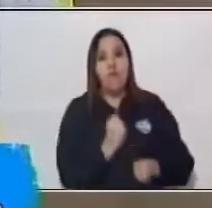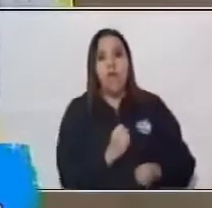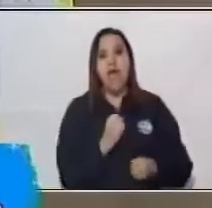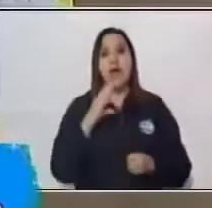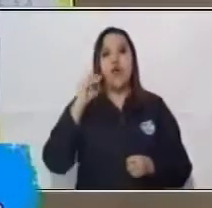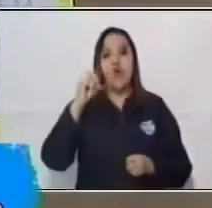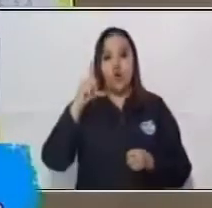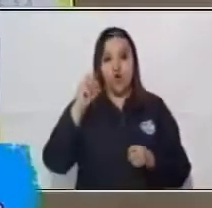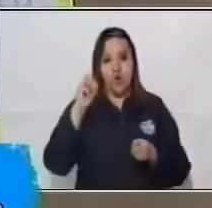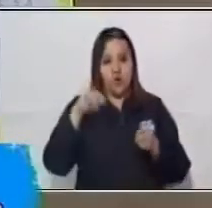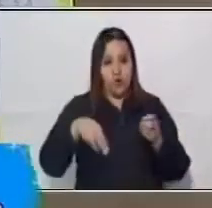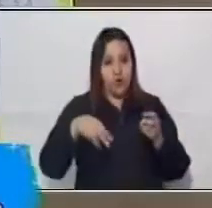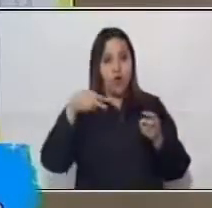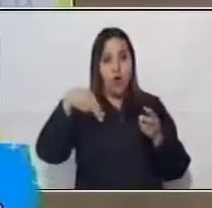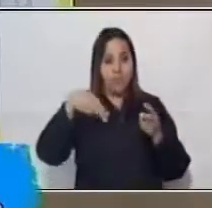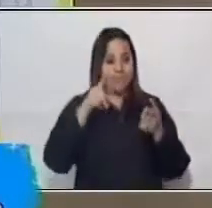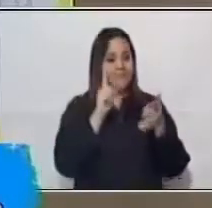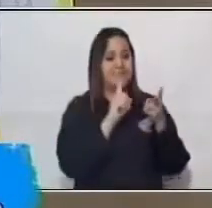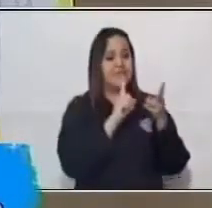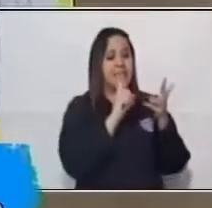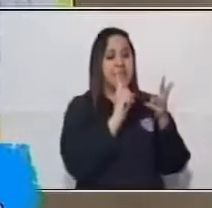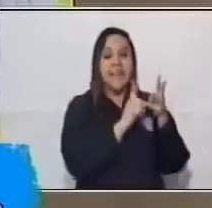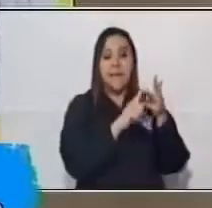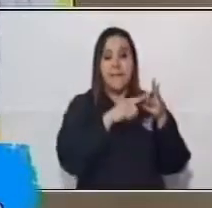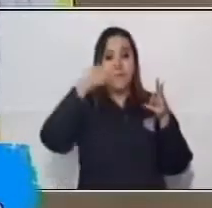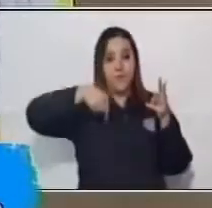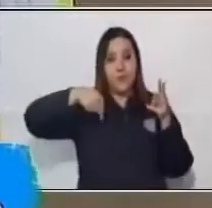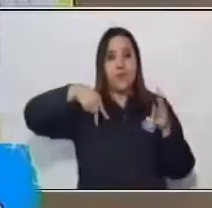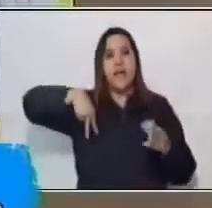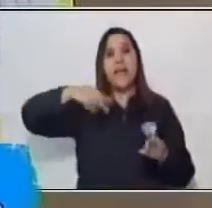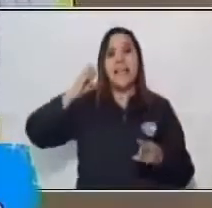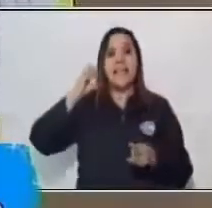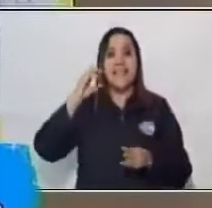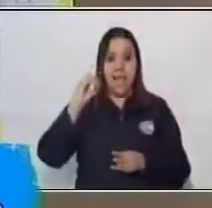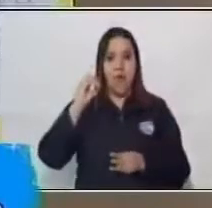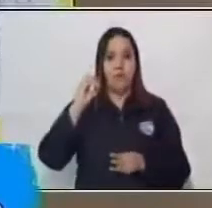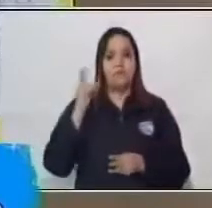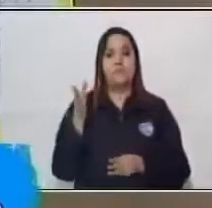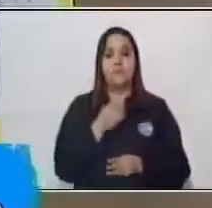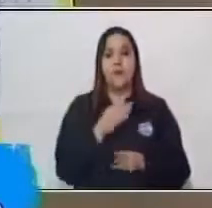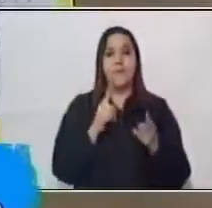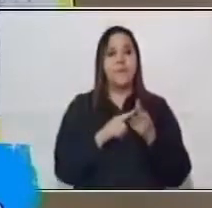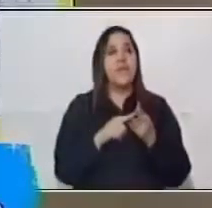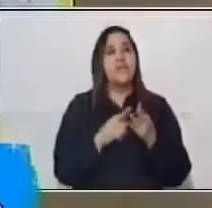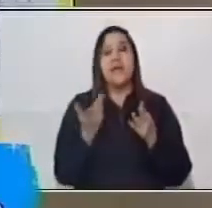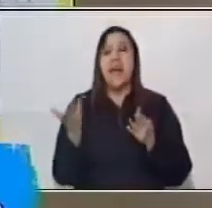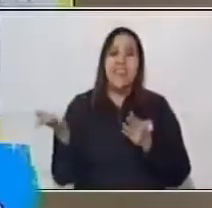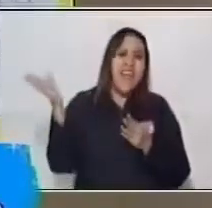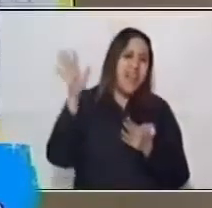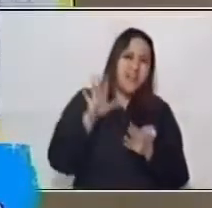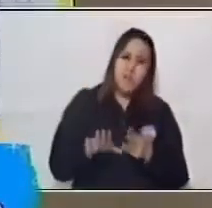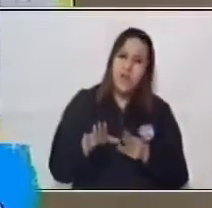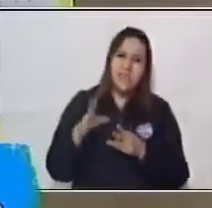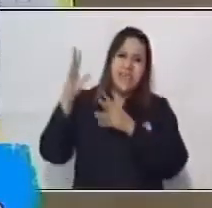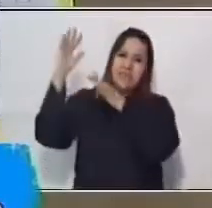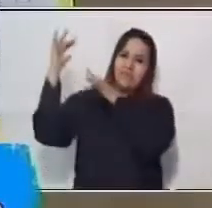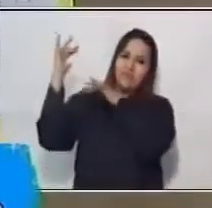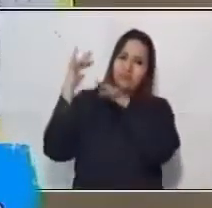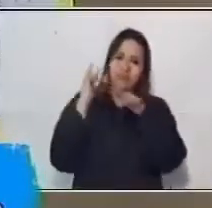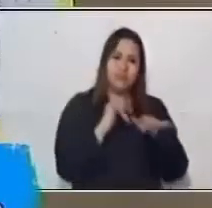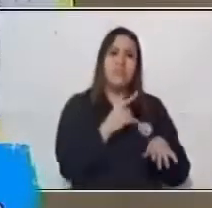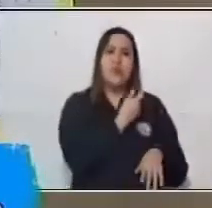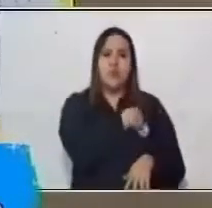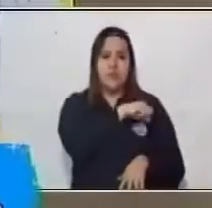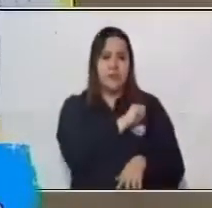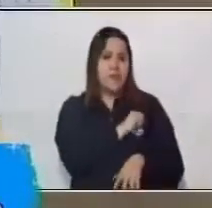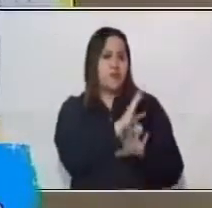movimiento estamos viendo el neoclasicismo. Pues después de toda la conquista y la colonización también habían